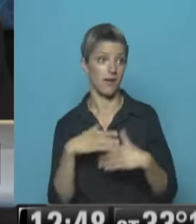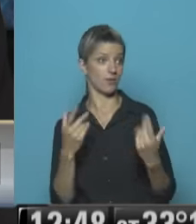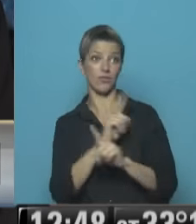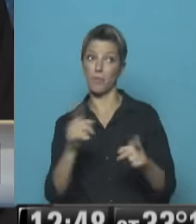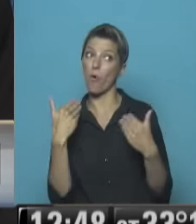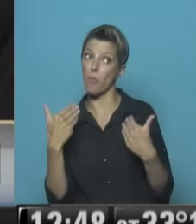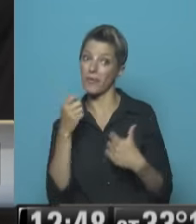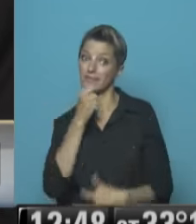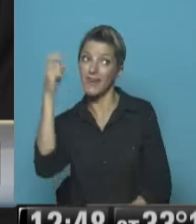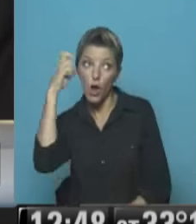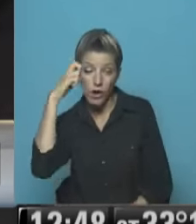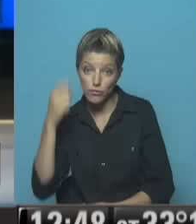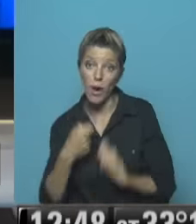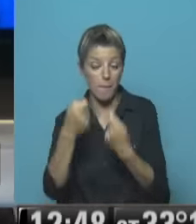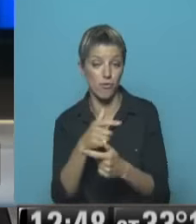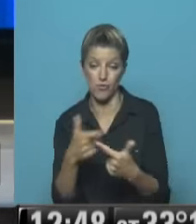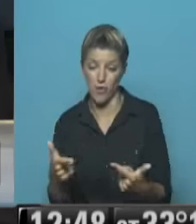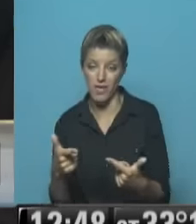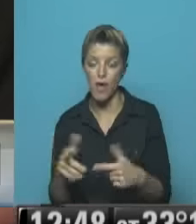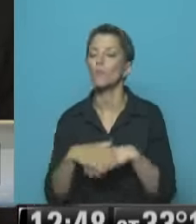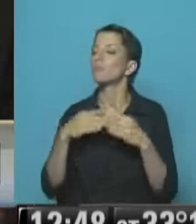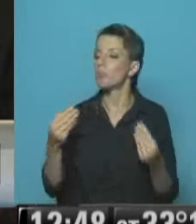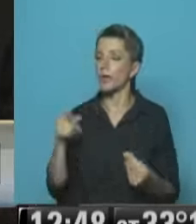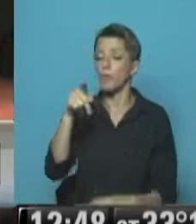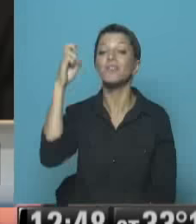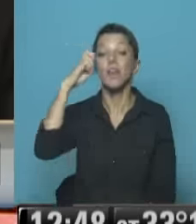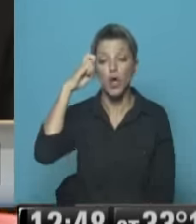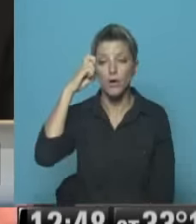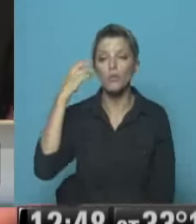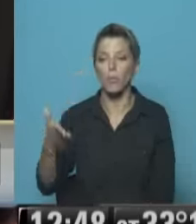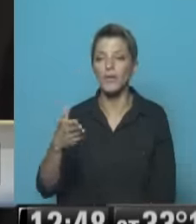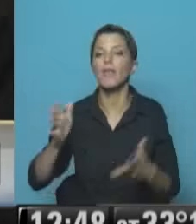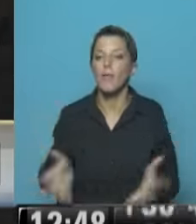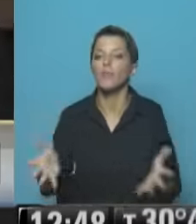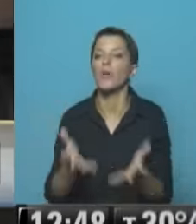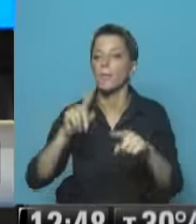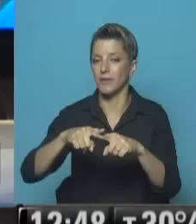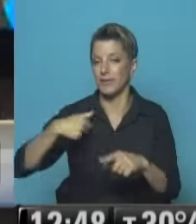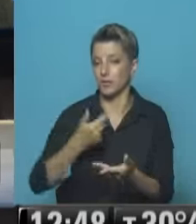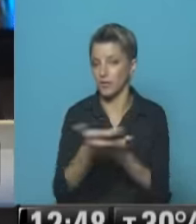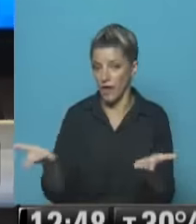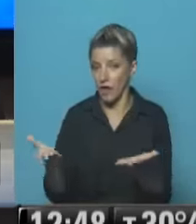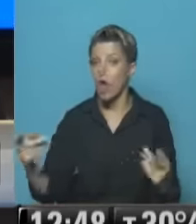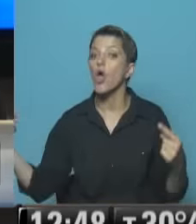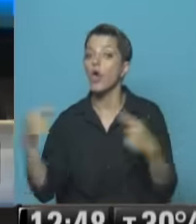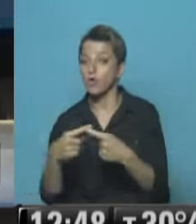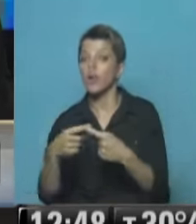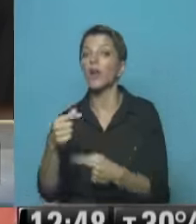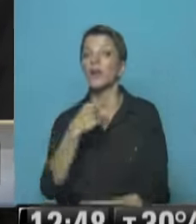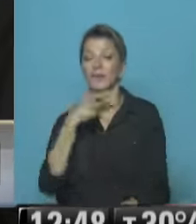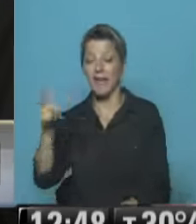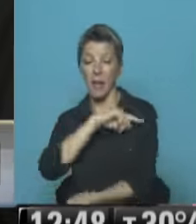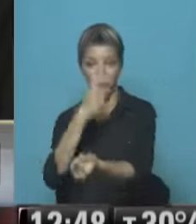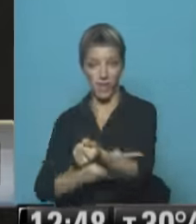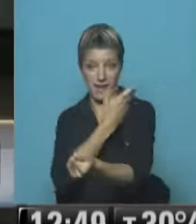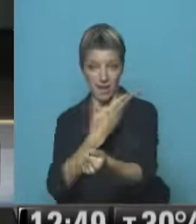mayoría En el parlamento Porque desde el parlamento Vos podés impulsar Políticas sociales Que van en contra De lo que quiere impulsar El ejecutivo Y